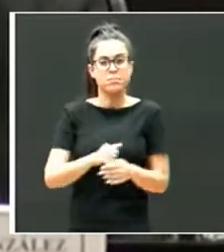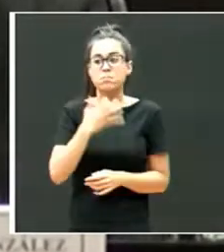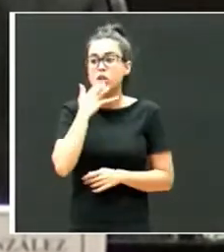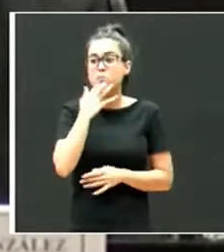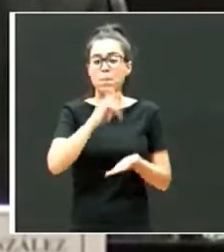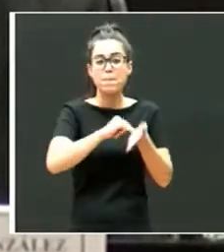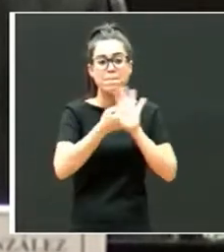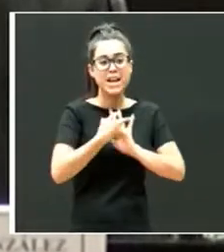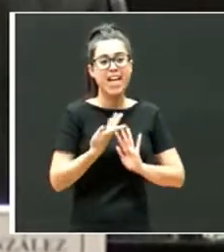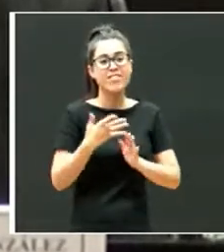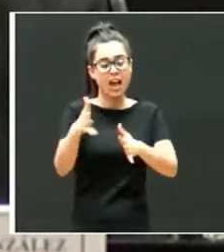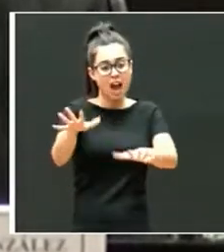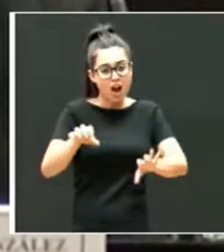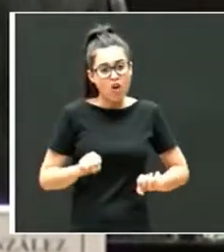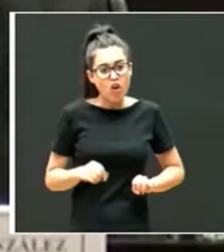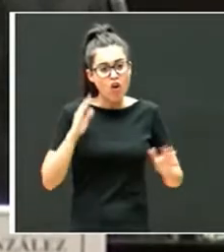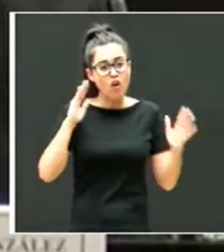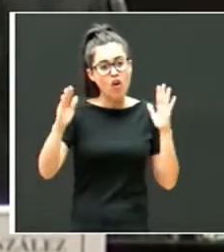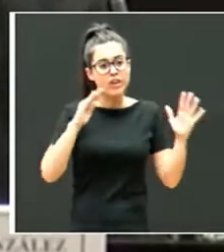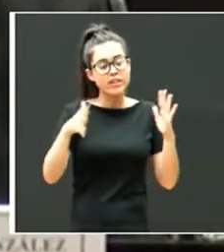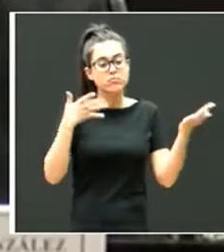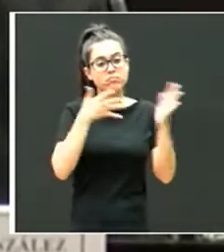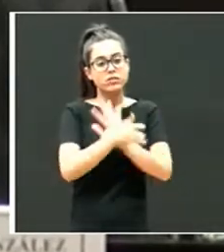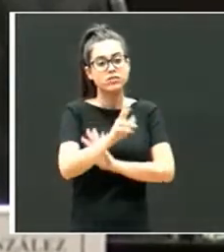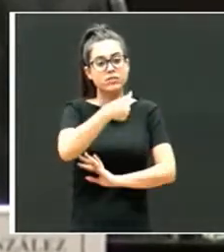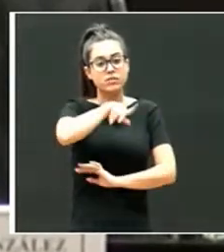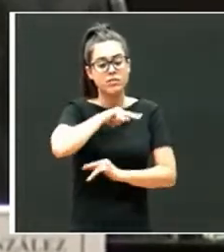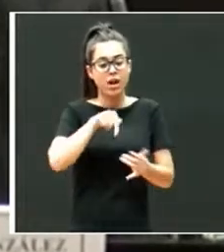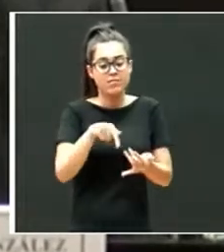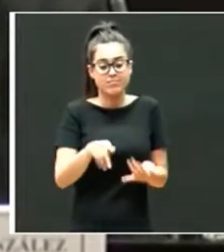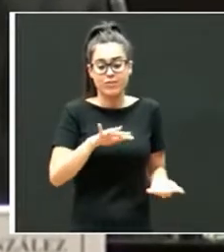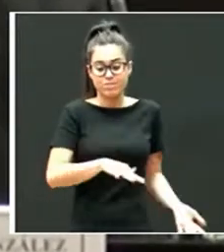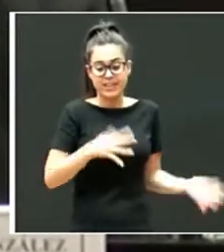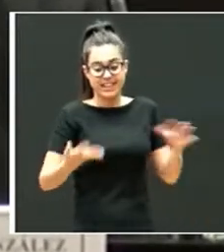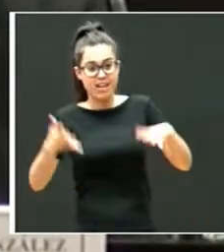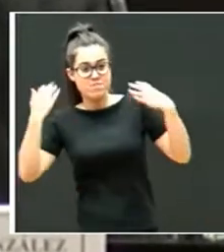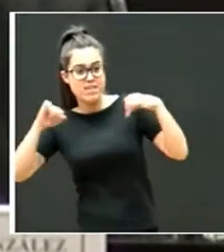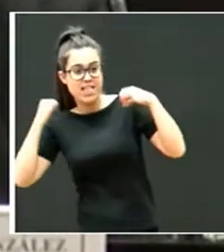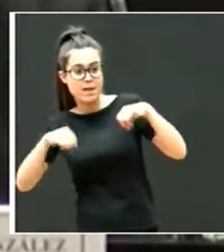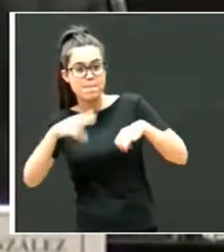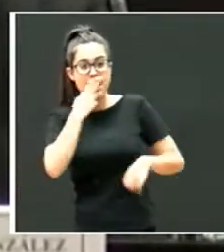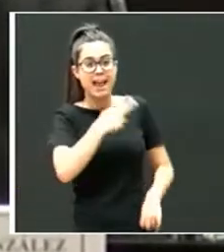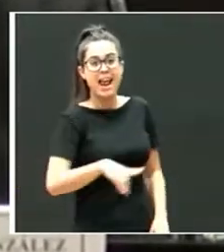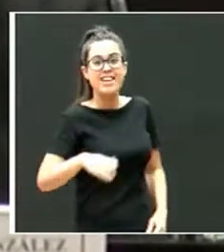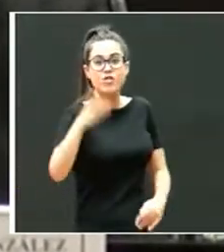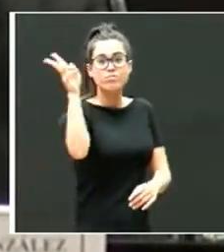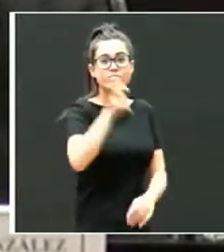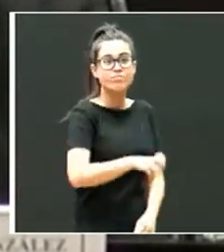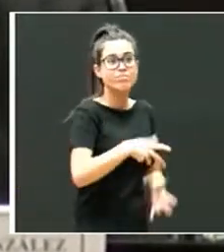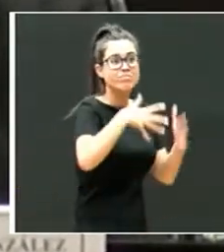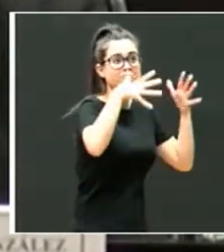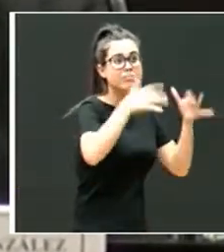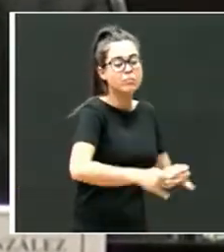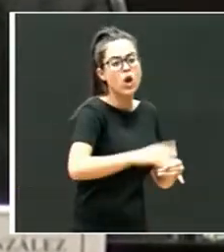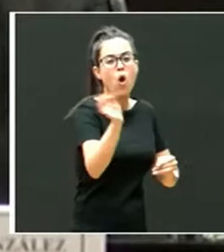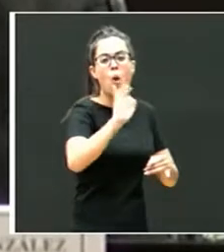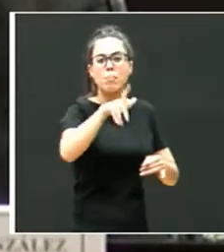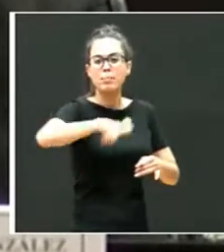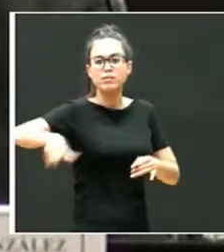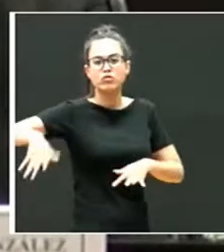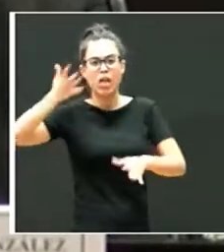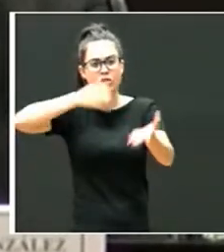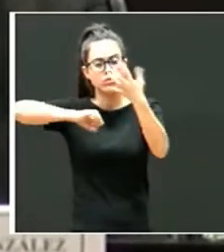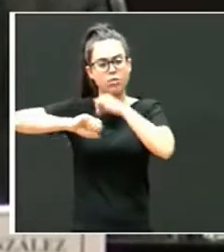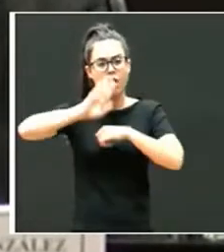acogida es un ejemplo de poner esto en práctica, tanto para el niño que llega como para el niño que tiene problemas de conductas disruptivas.